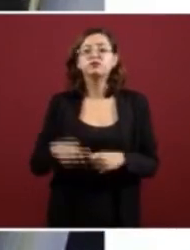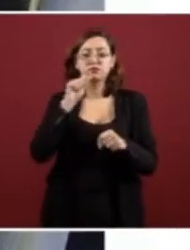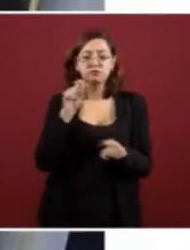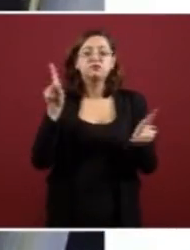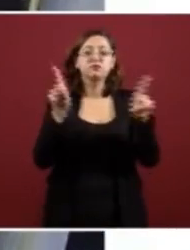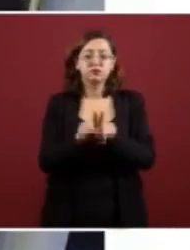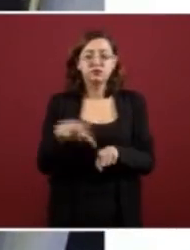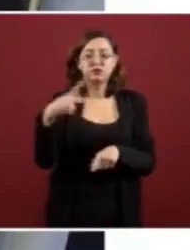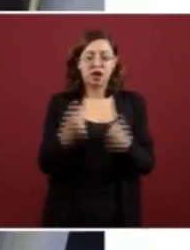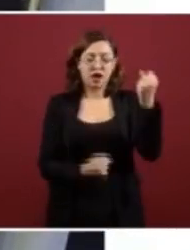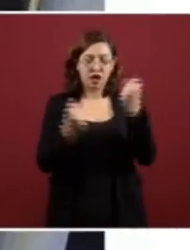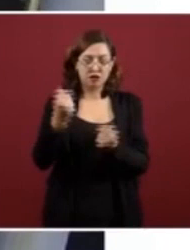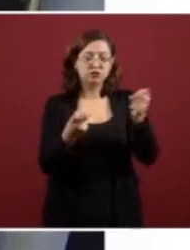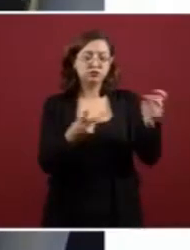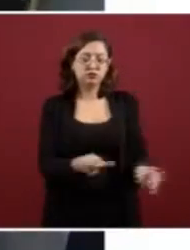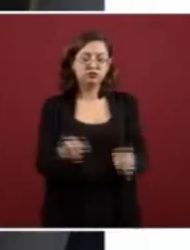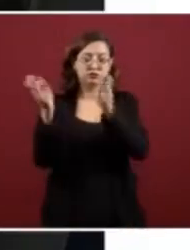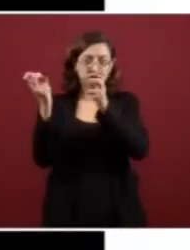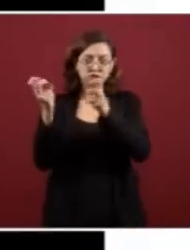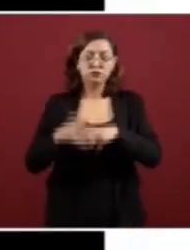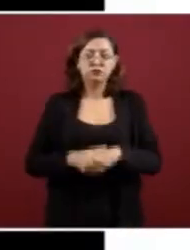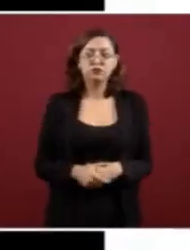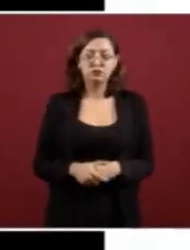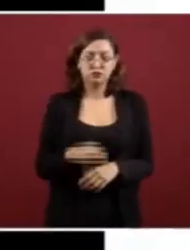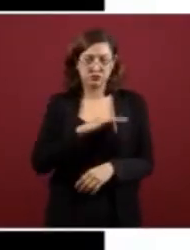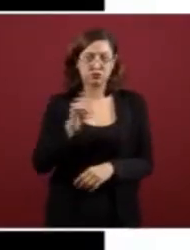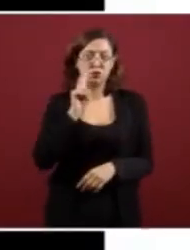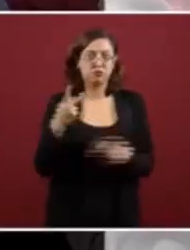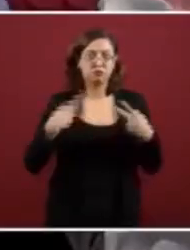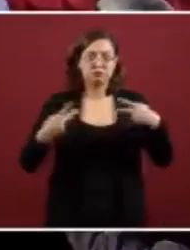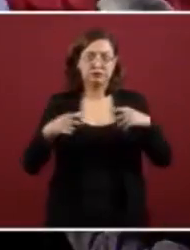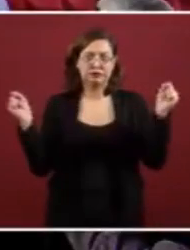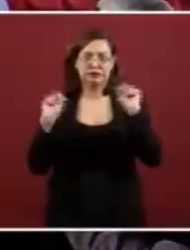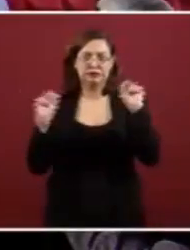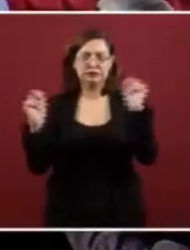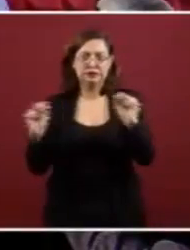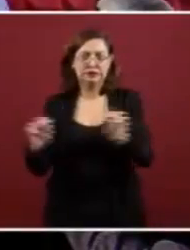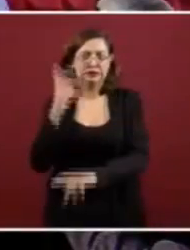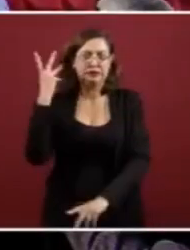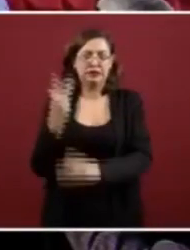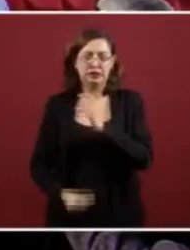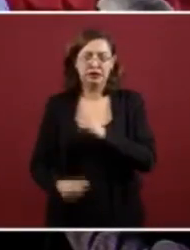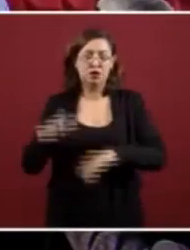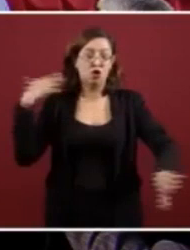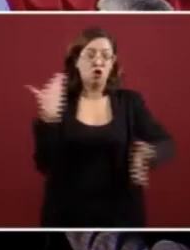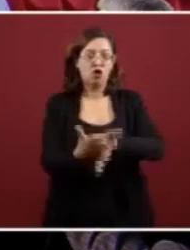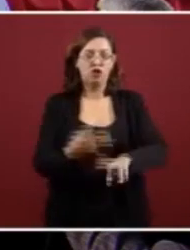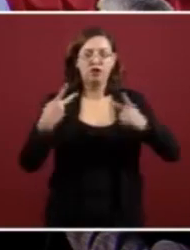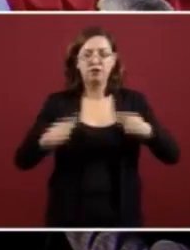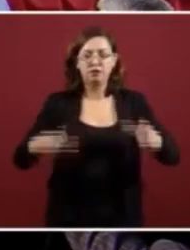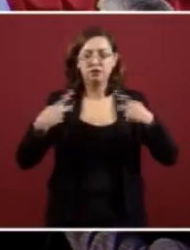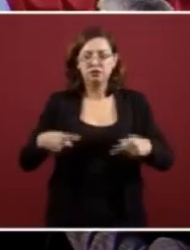vehículos, aquí vemos cómo están bajando de los vehículos, les quitan vehículos a la población para